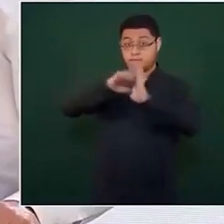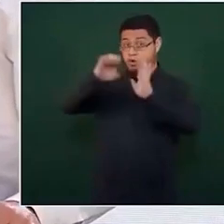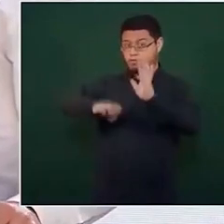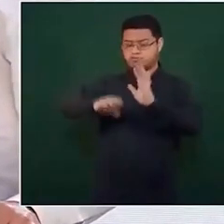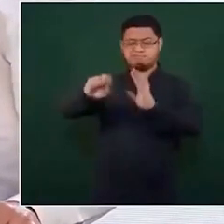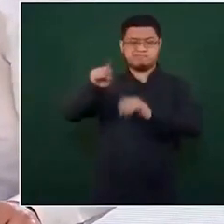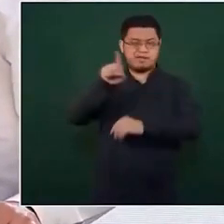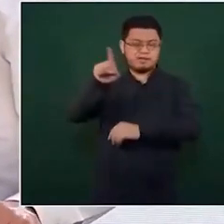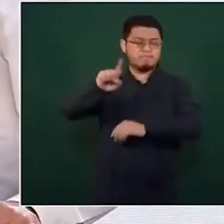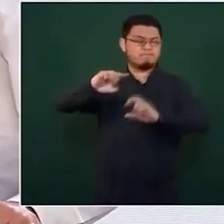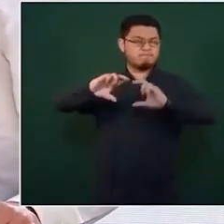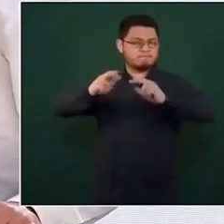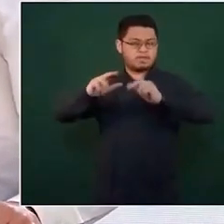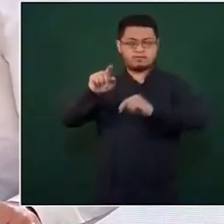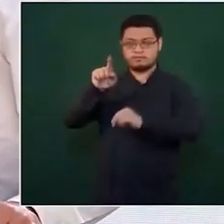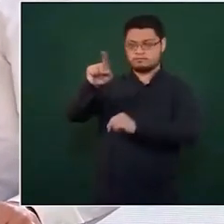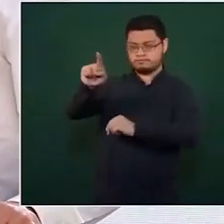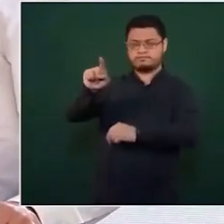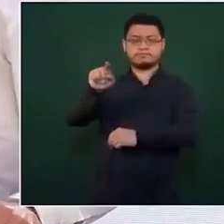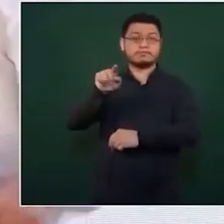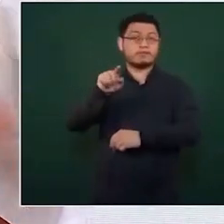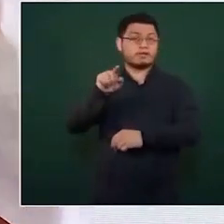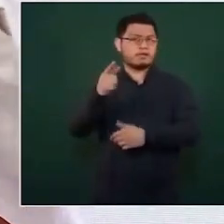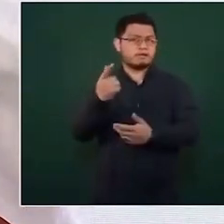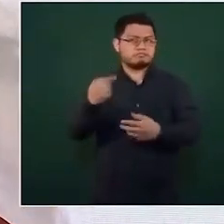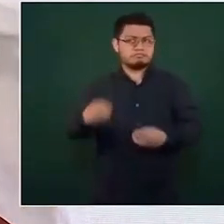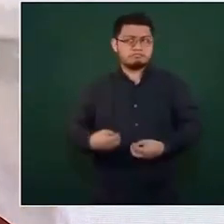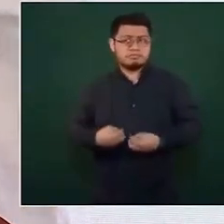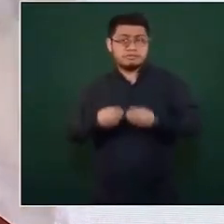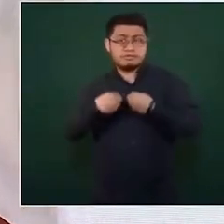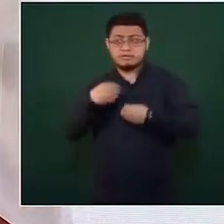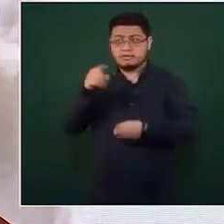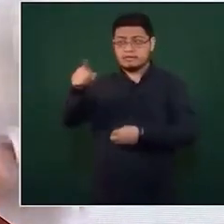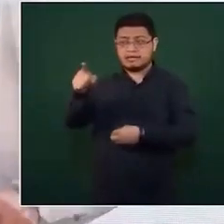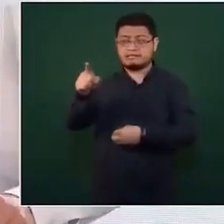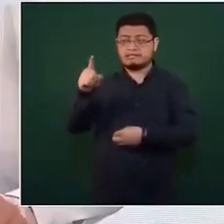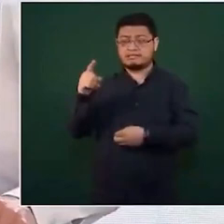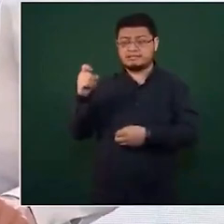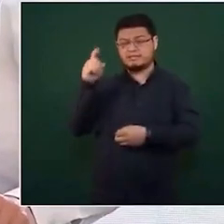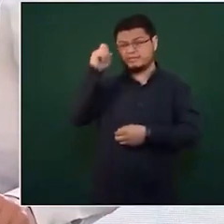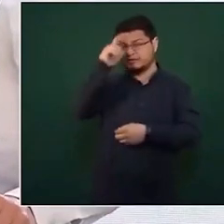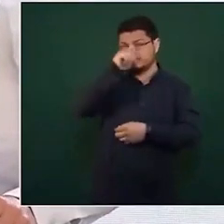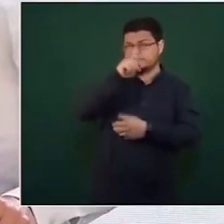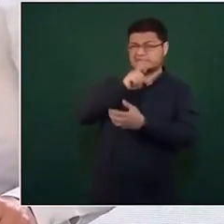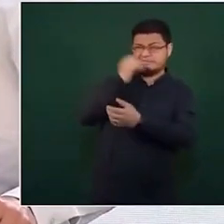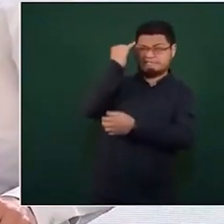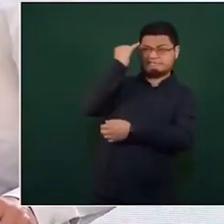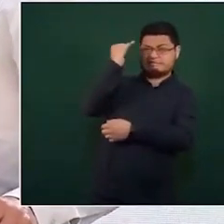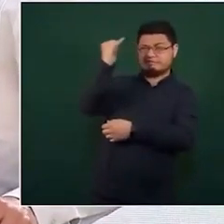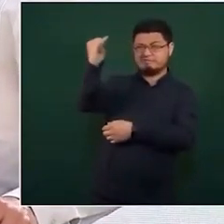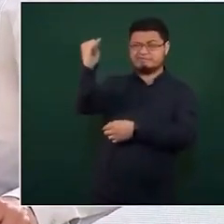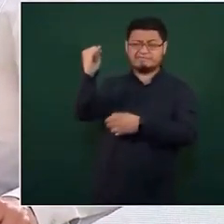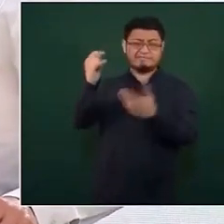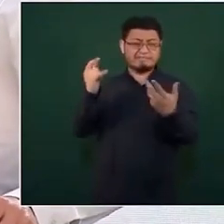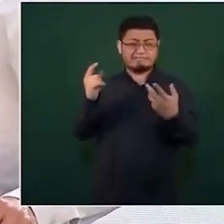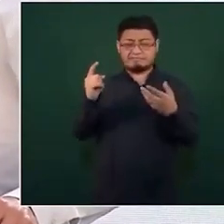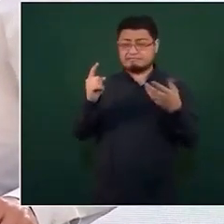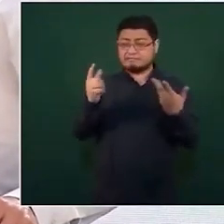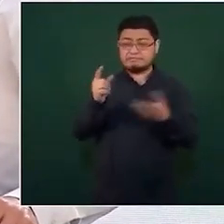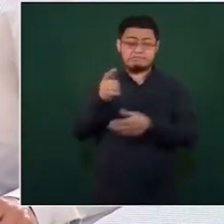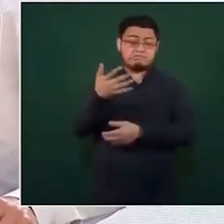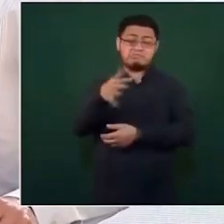de la población vive en condiciones de alta dispersión poblaciones que tienen menos de mil